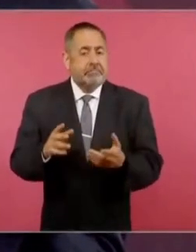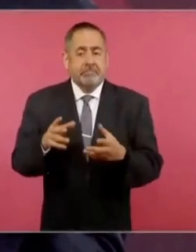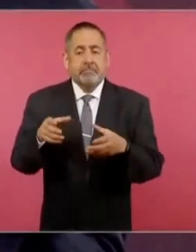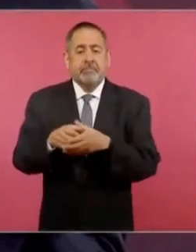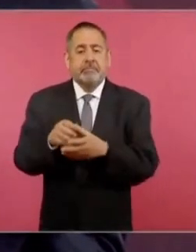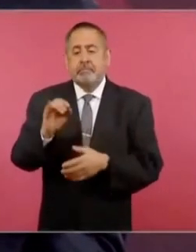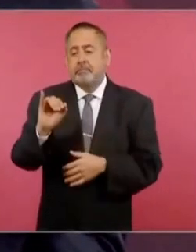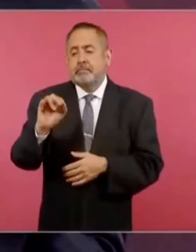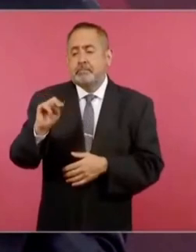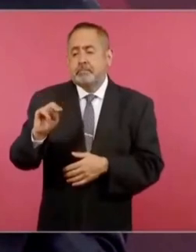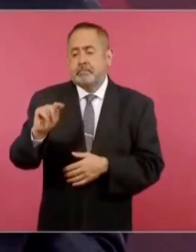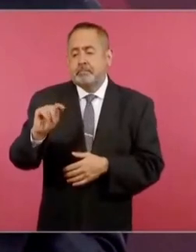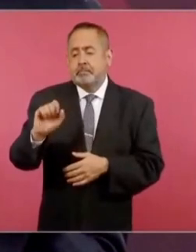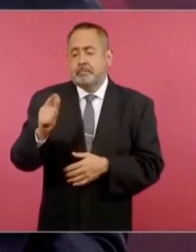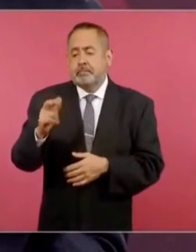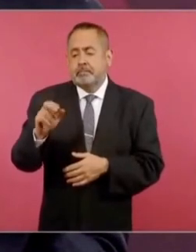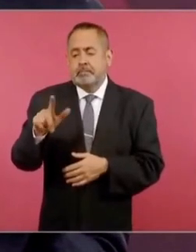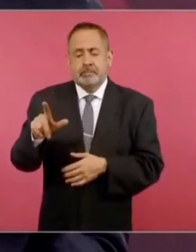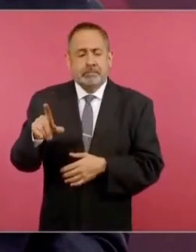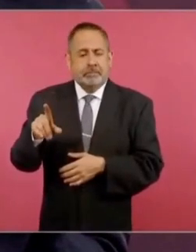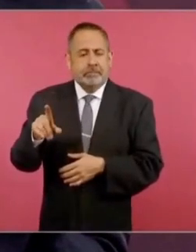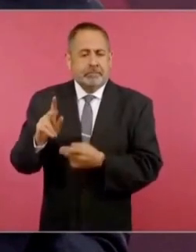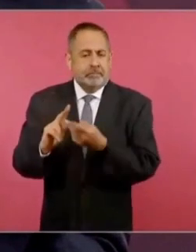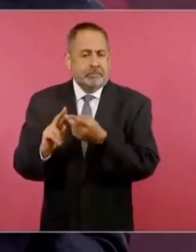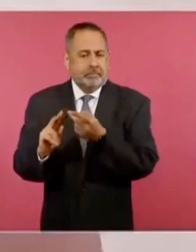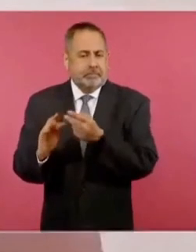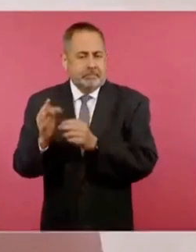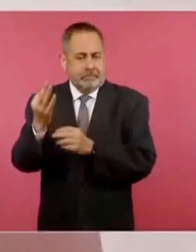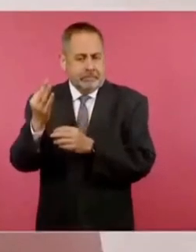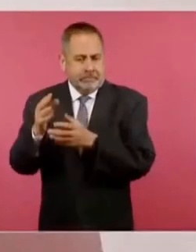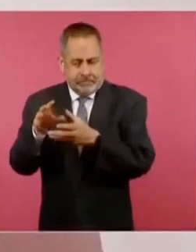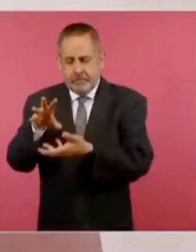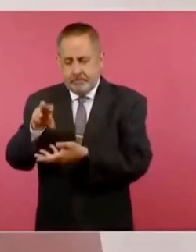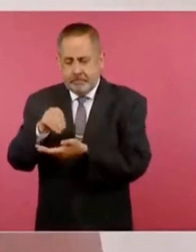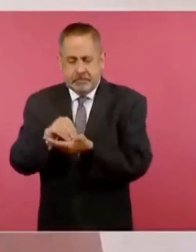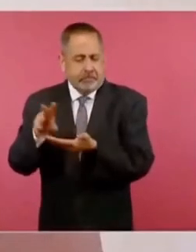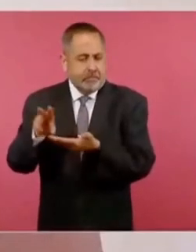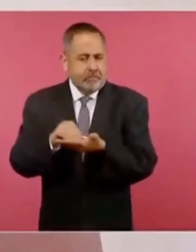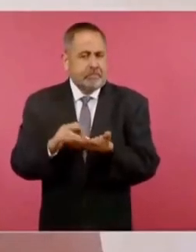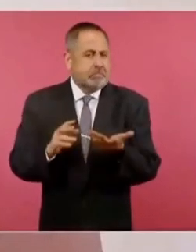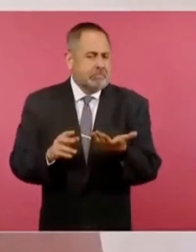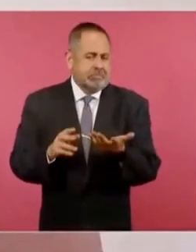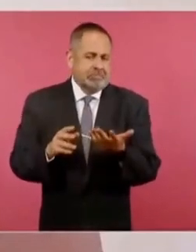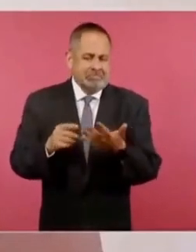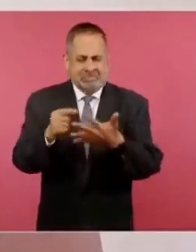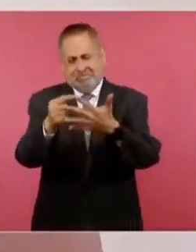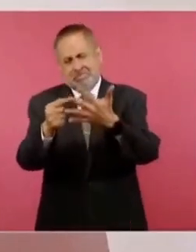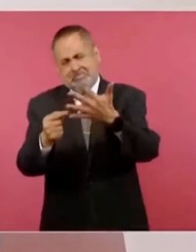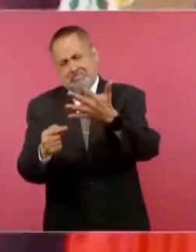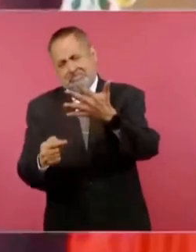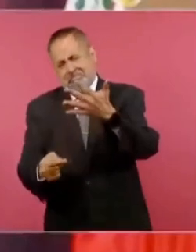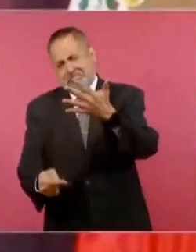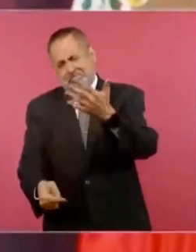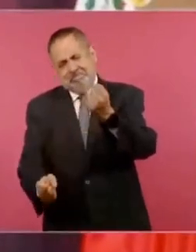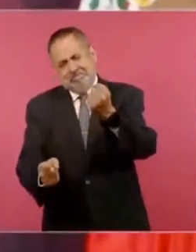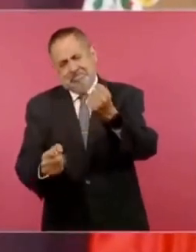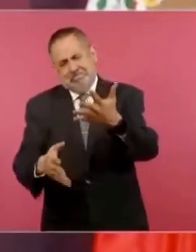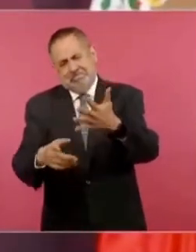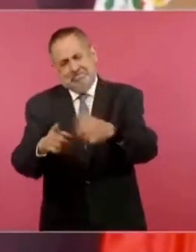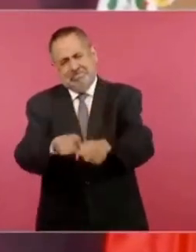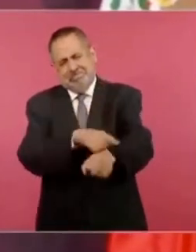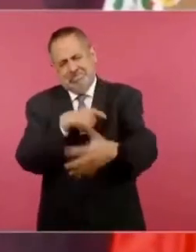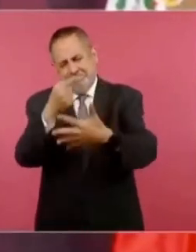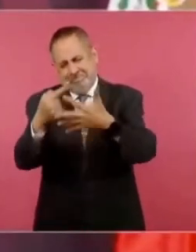aquí podríamos estar hablando de